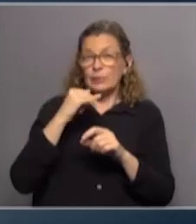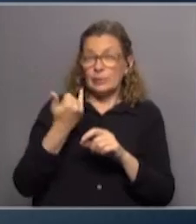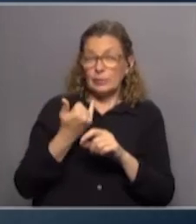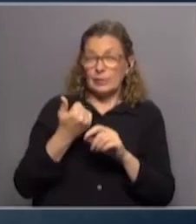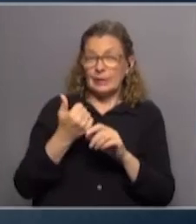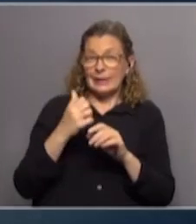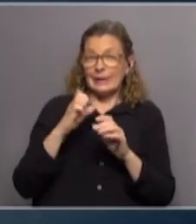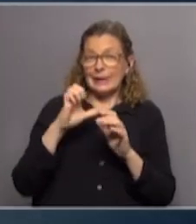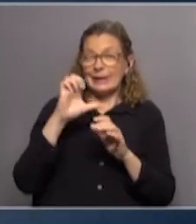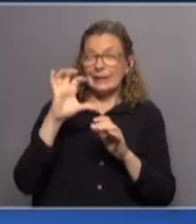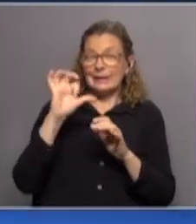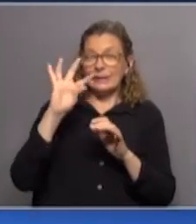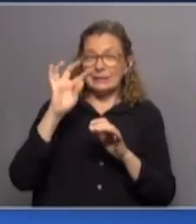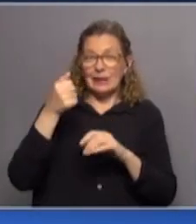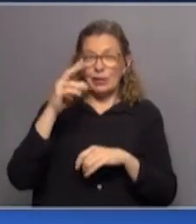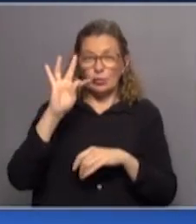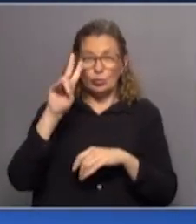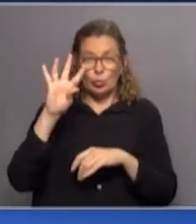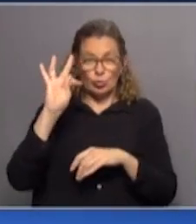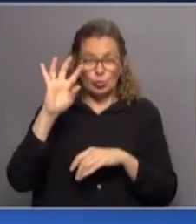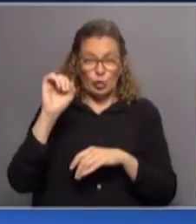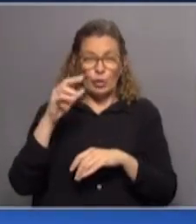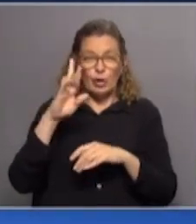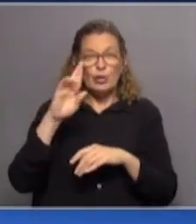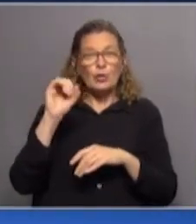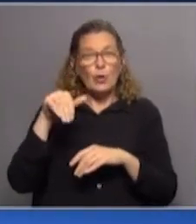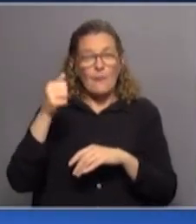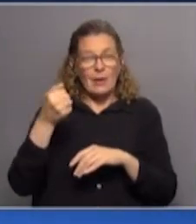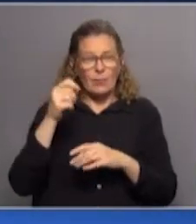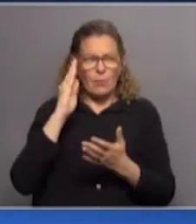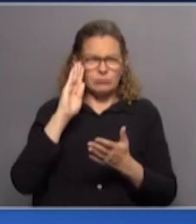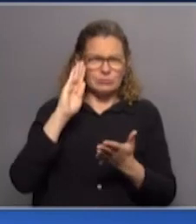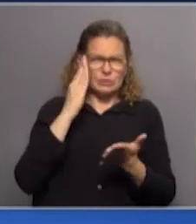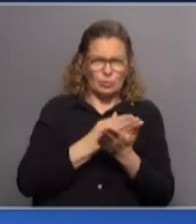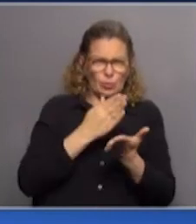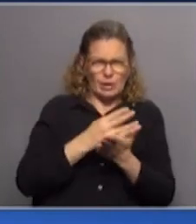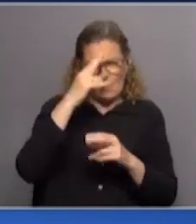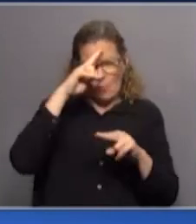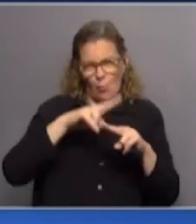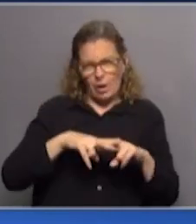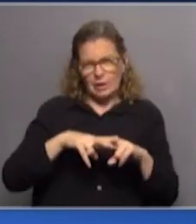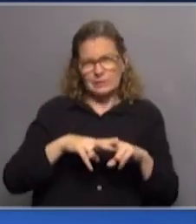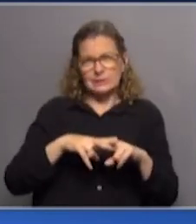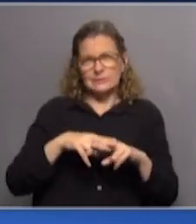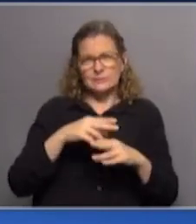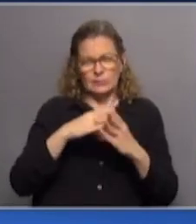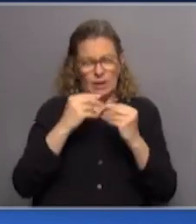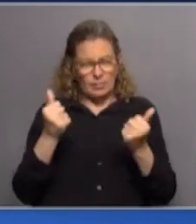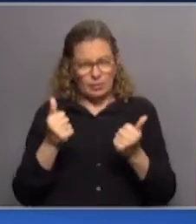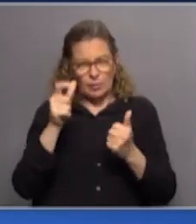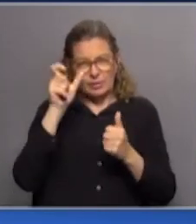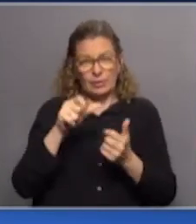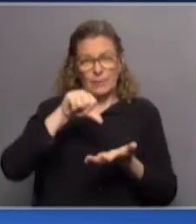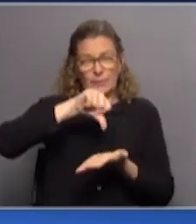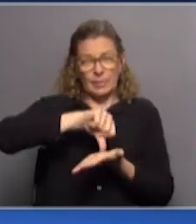Estatuto de Roma, que Uruguay estaba en debe de cumplir convenciones sobre torturas, sobre genocidios, sobre desaparición forzosa, que el